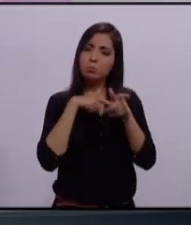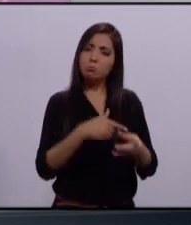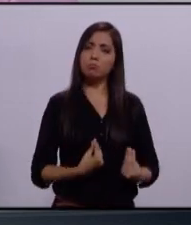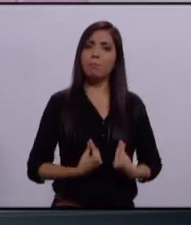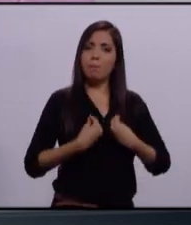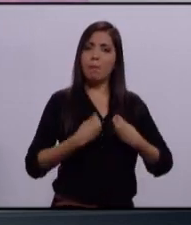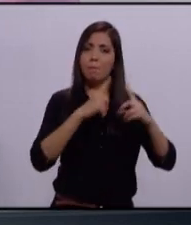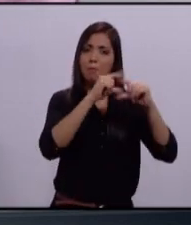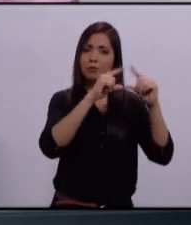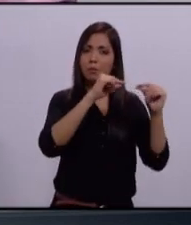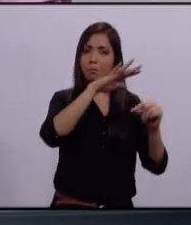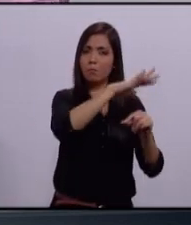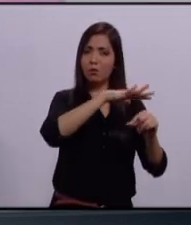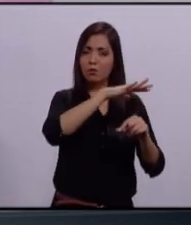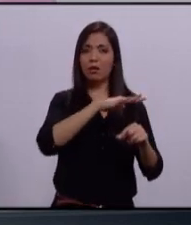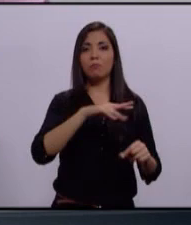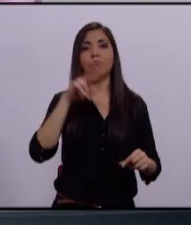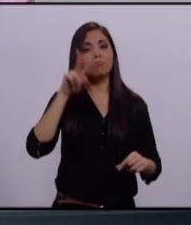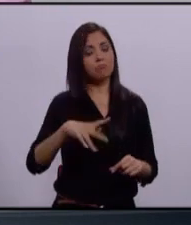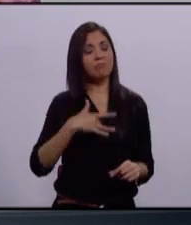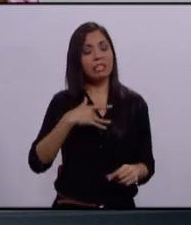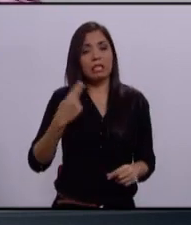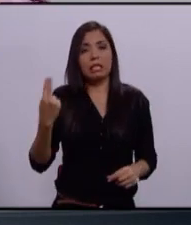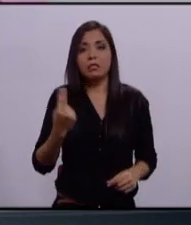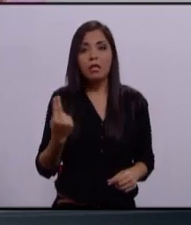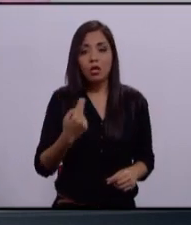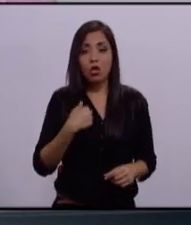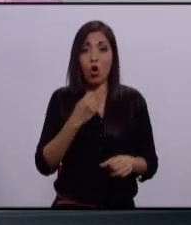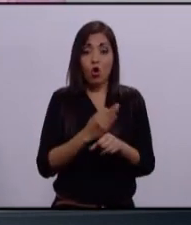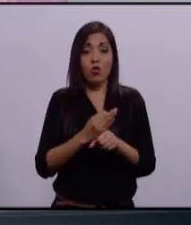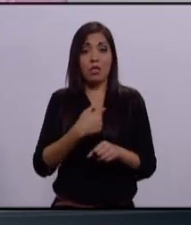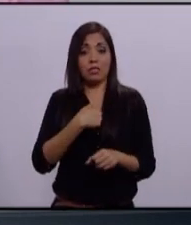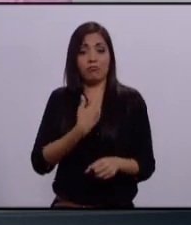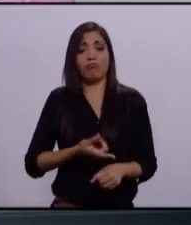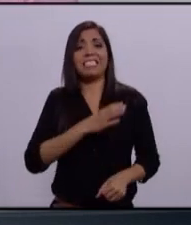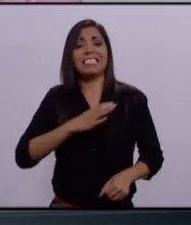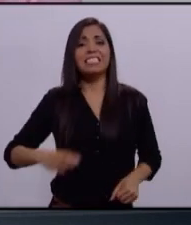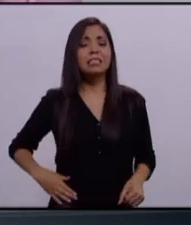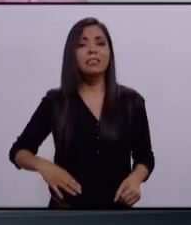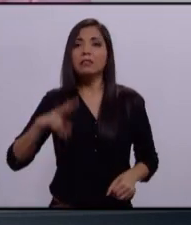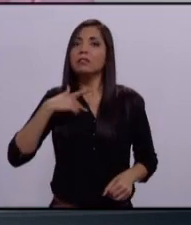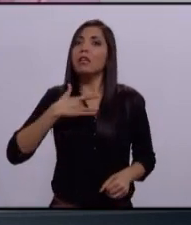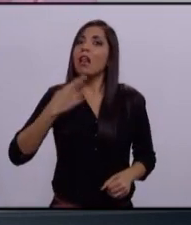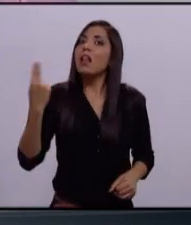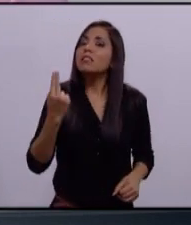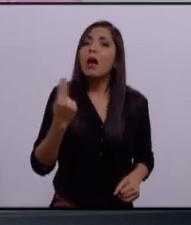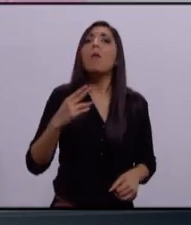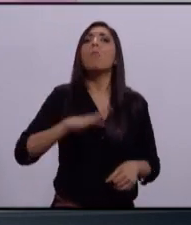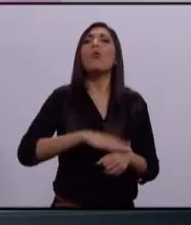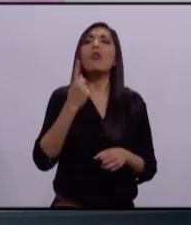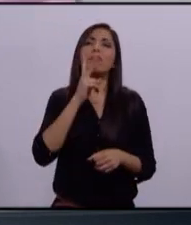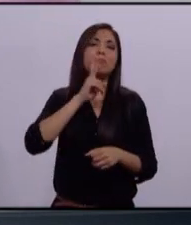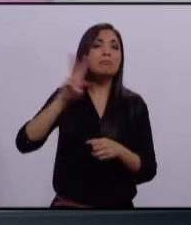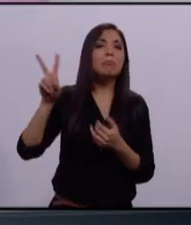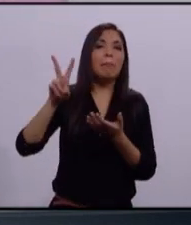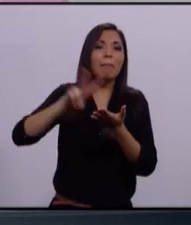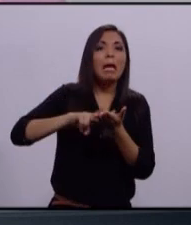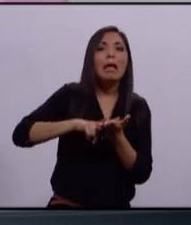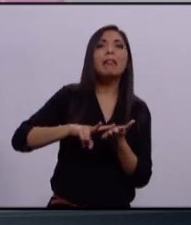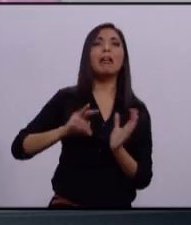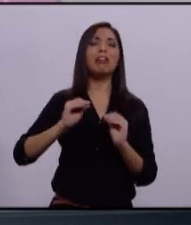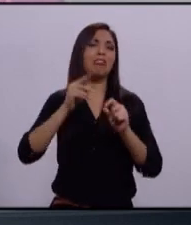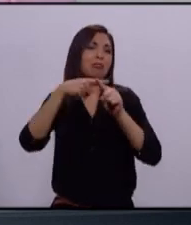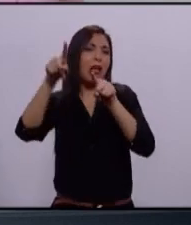lo he hecho por necesidad. Soy candidato por necesidad porque veo que tanto los verdes como los colorados